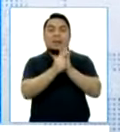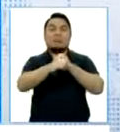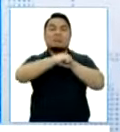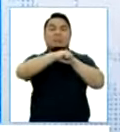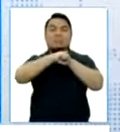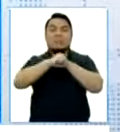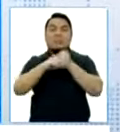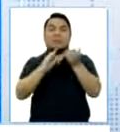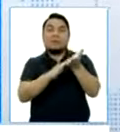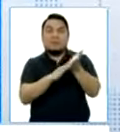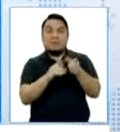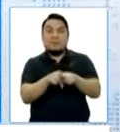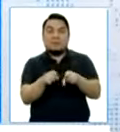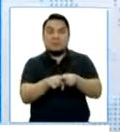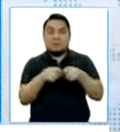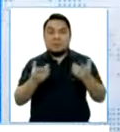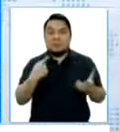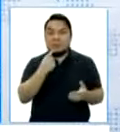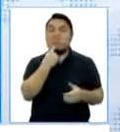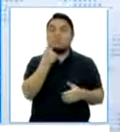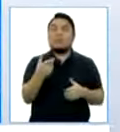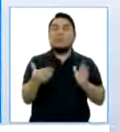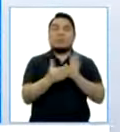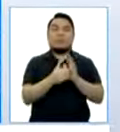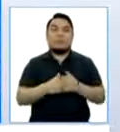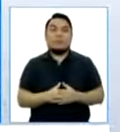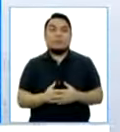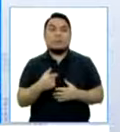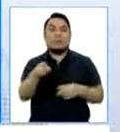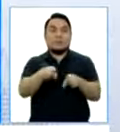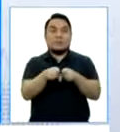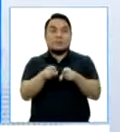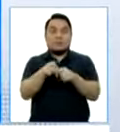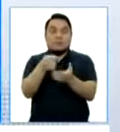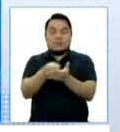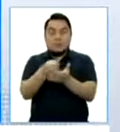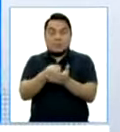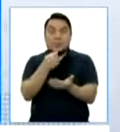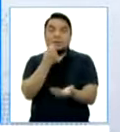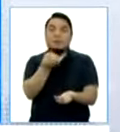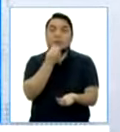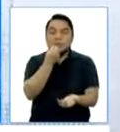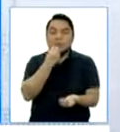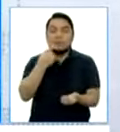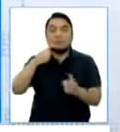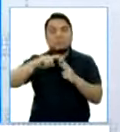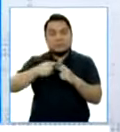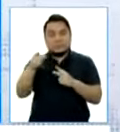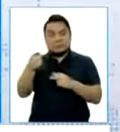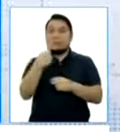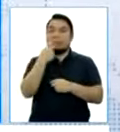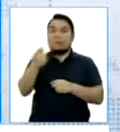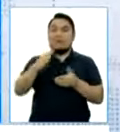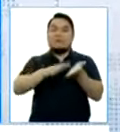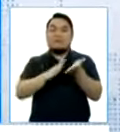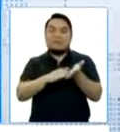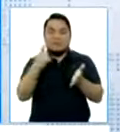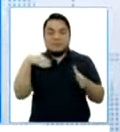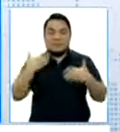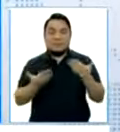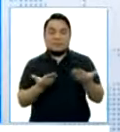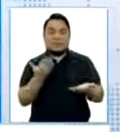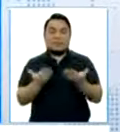la Defensoría también se pronunció en contra. Los precios de los medicamentos, las iniciativas que ha tenido la Defensoría para